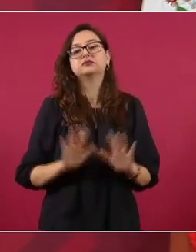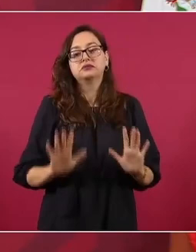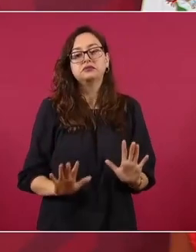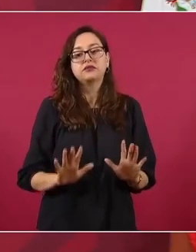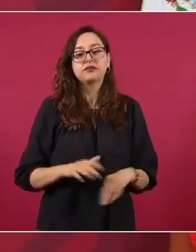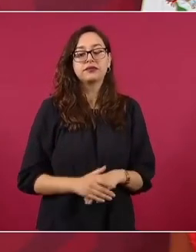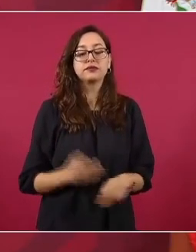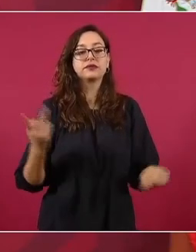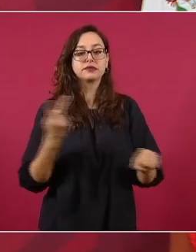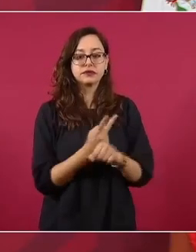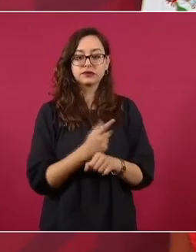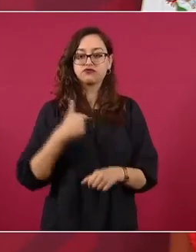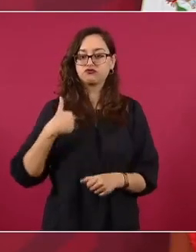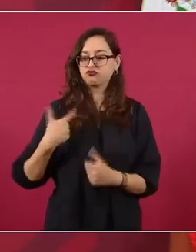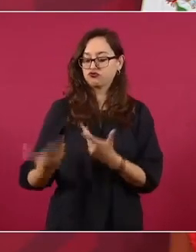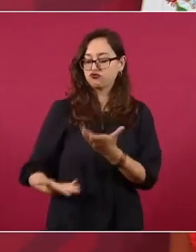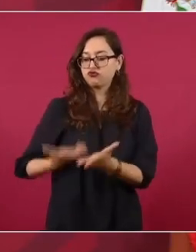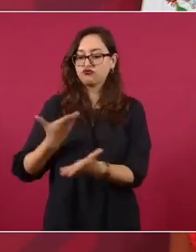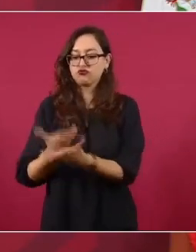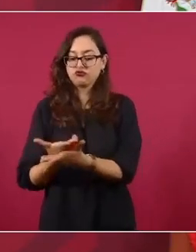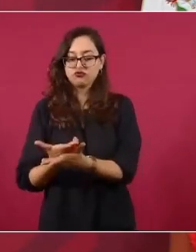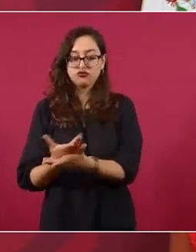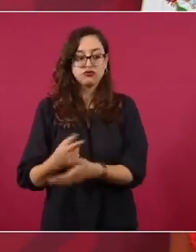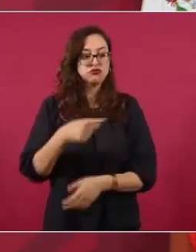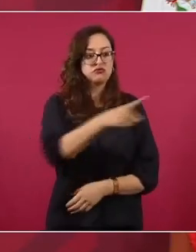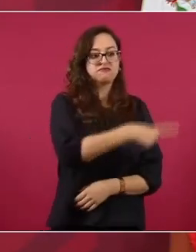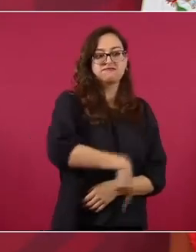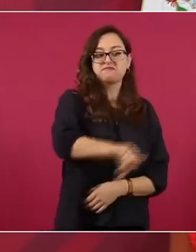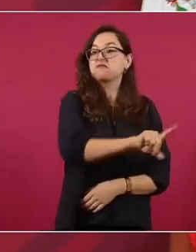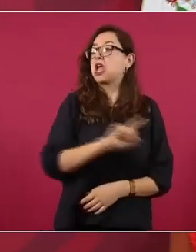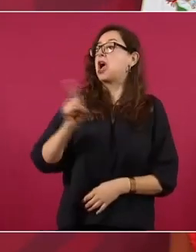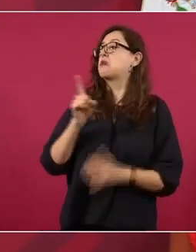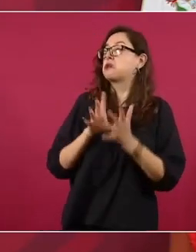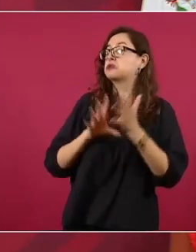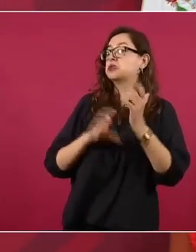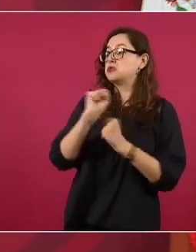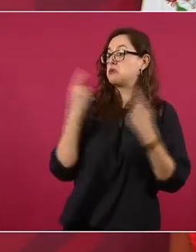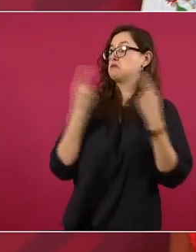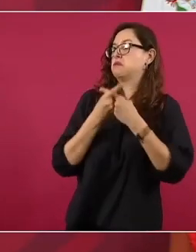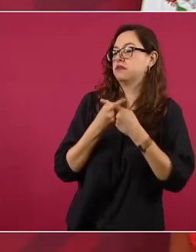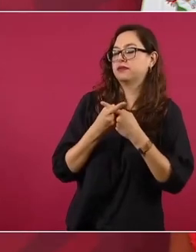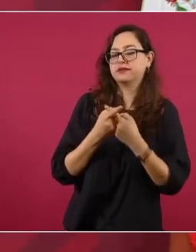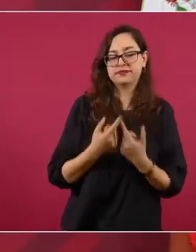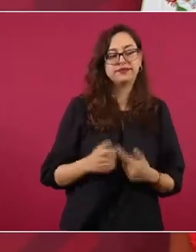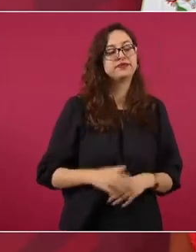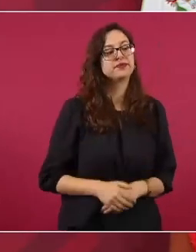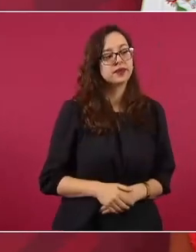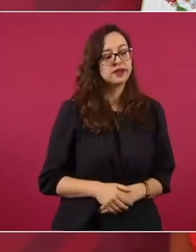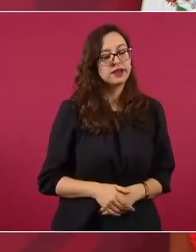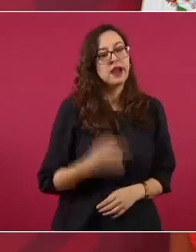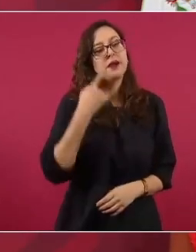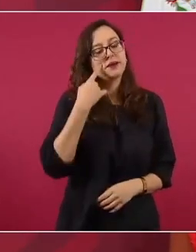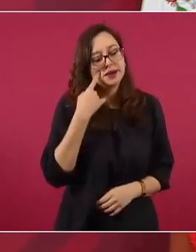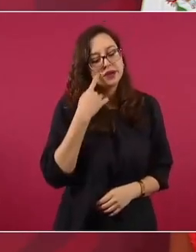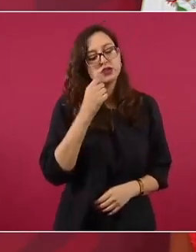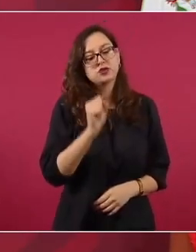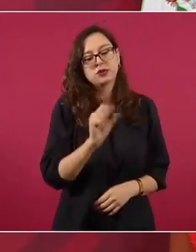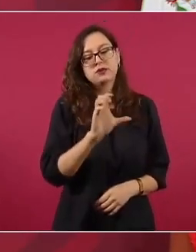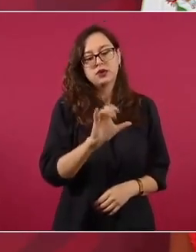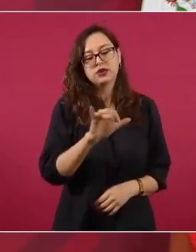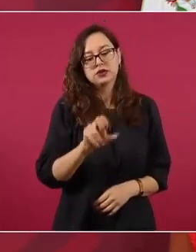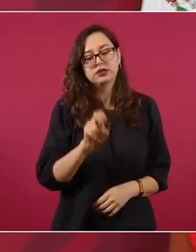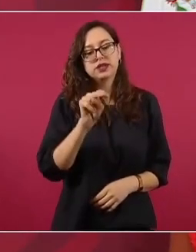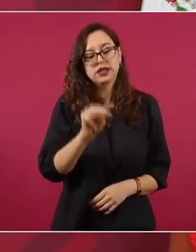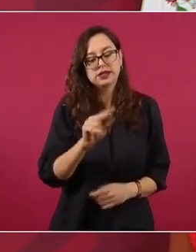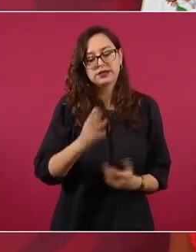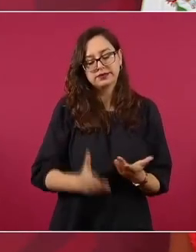Afortunadamente, en todas las controversias hubo una muy importante, la eléctrica,